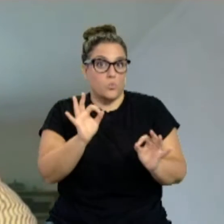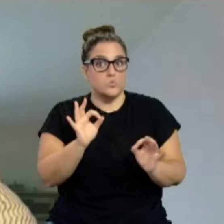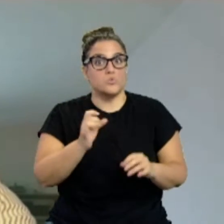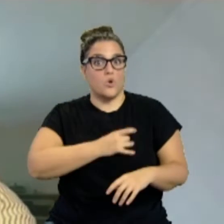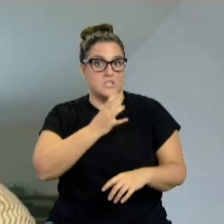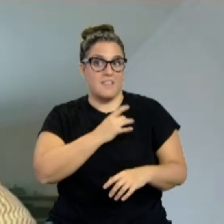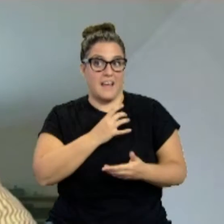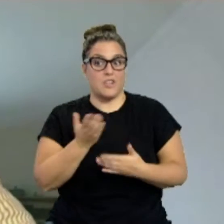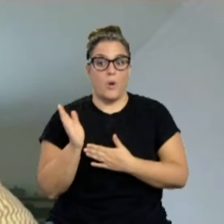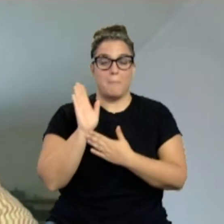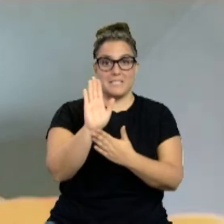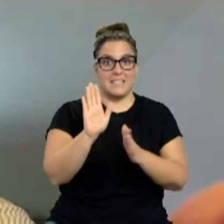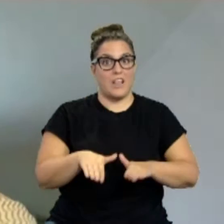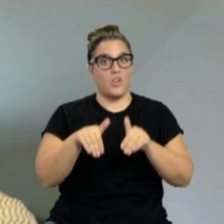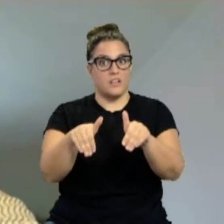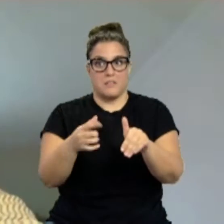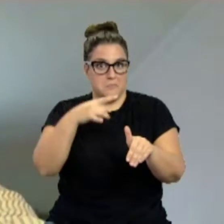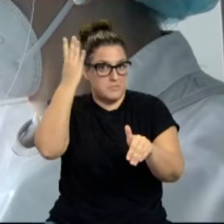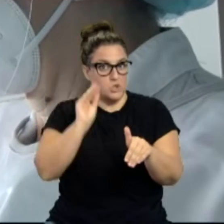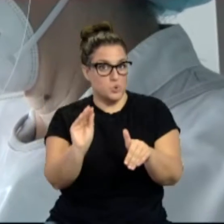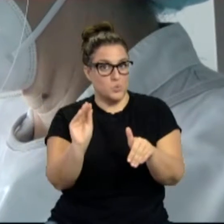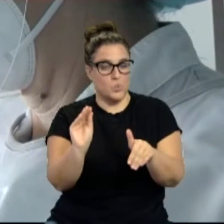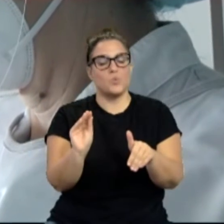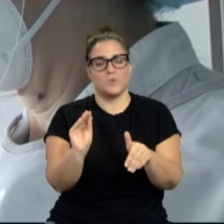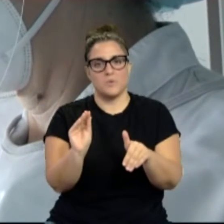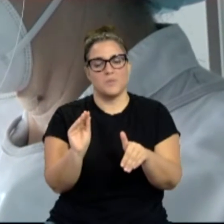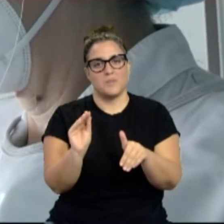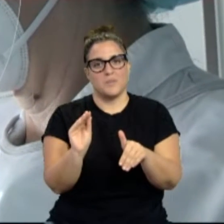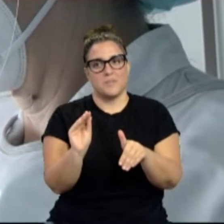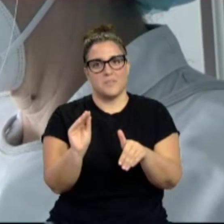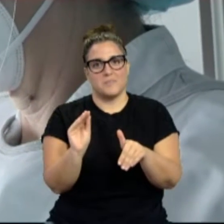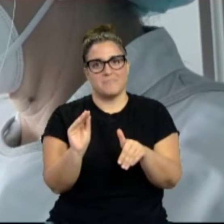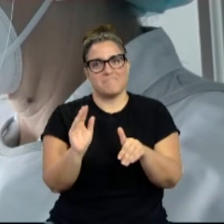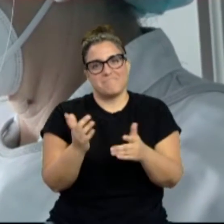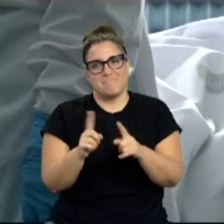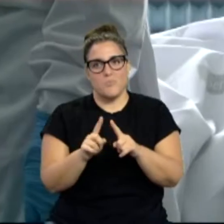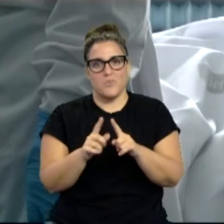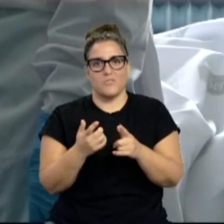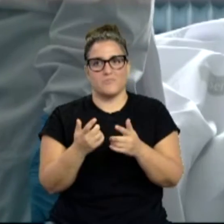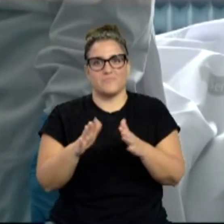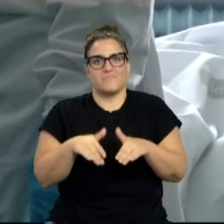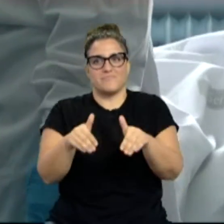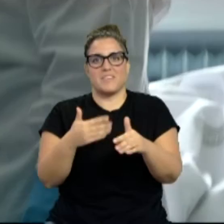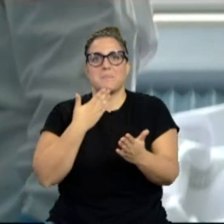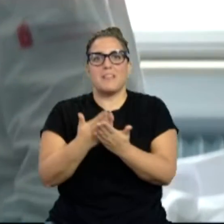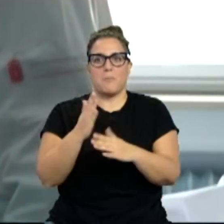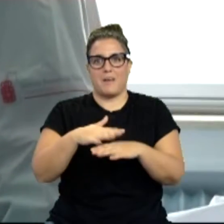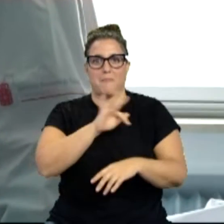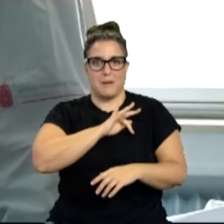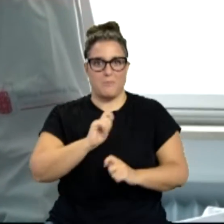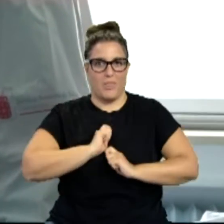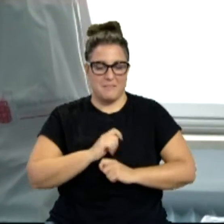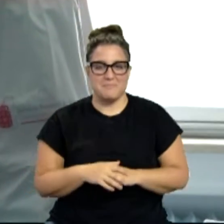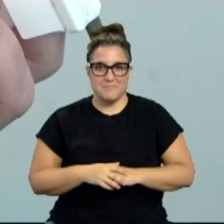FAMDA, pero ha presentado espontáneamente esa petición de distinción.